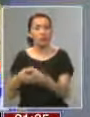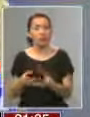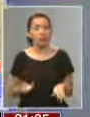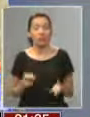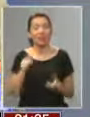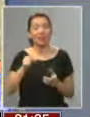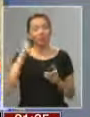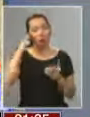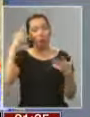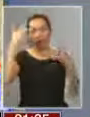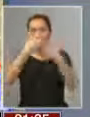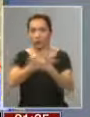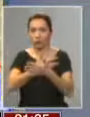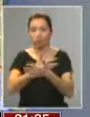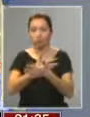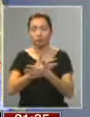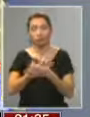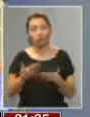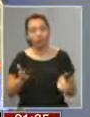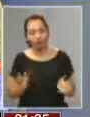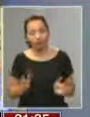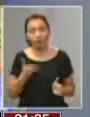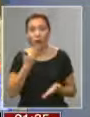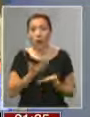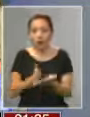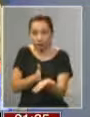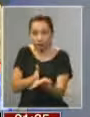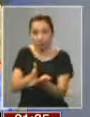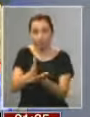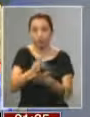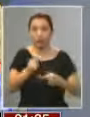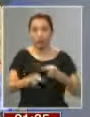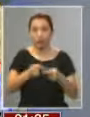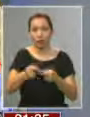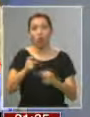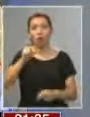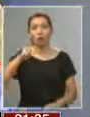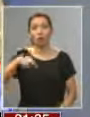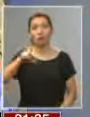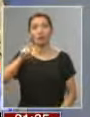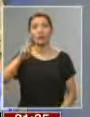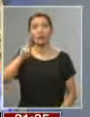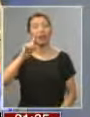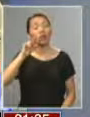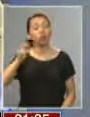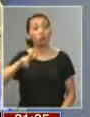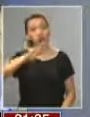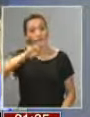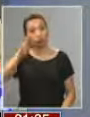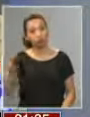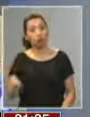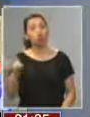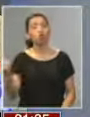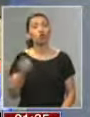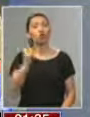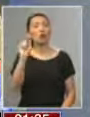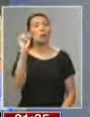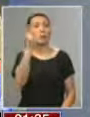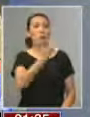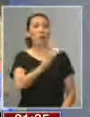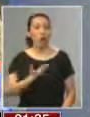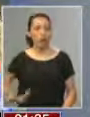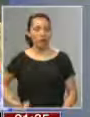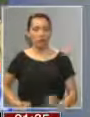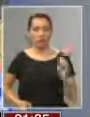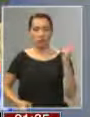confusión de planos que se dice. A ver, cuando iniciamos el proceso de la concertación, también los socialistas decían solo para el primer gobierno,